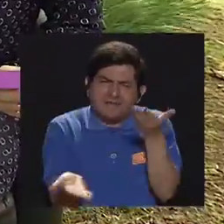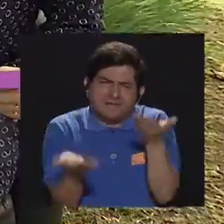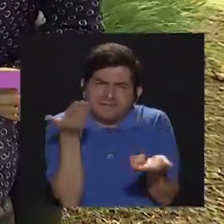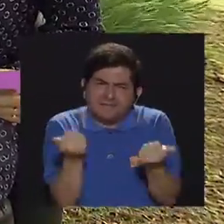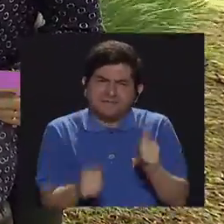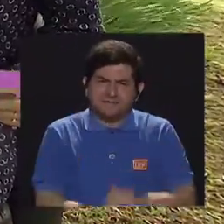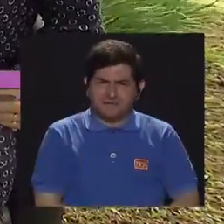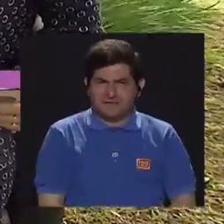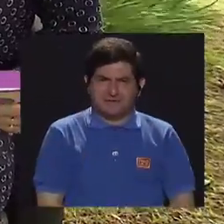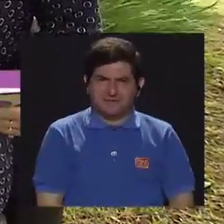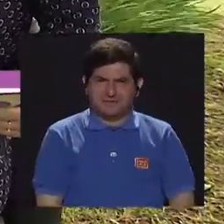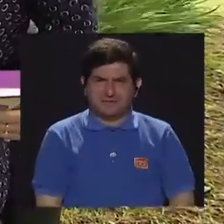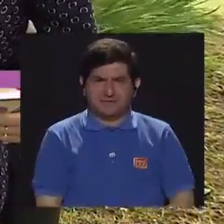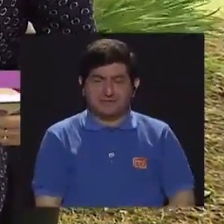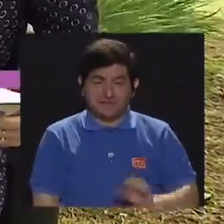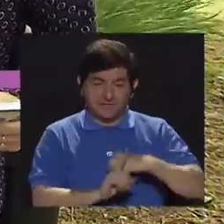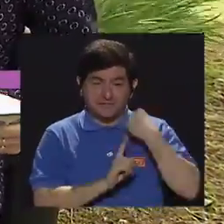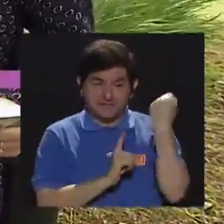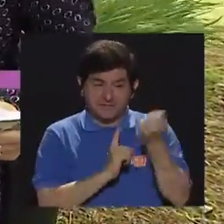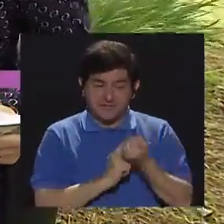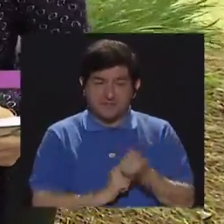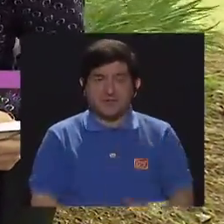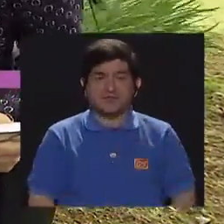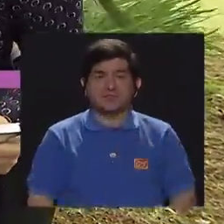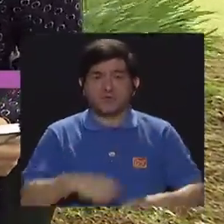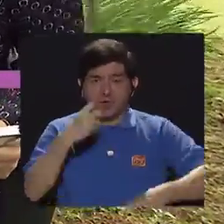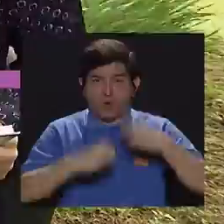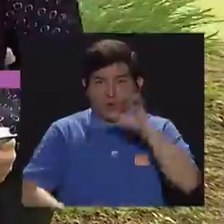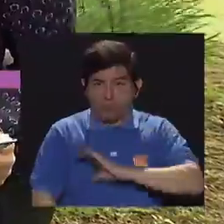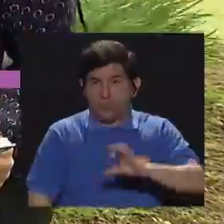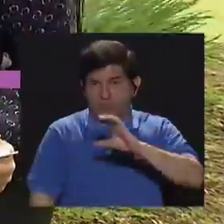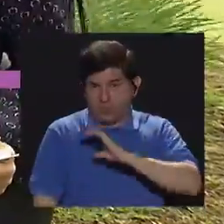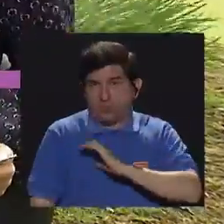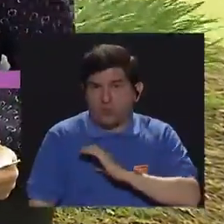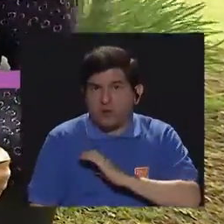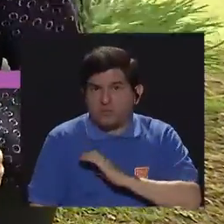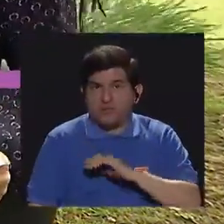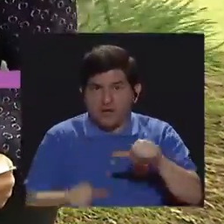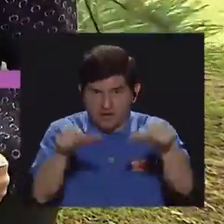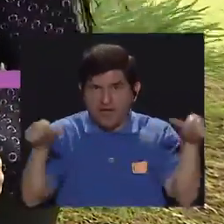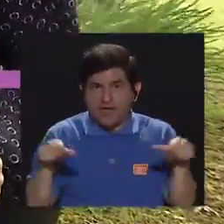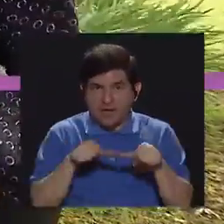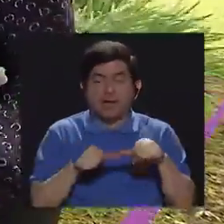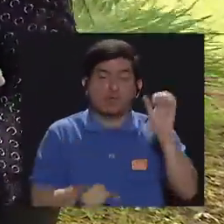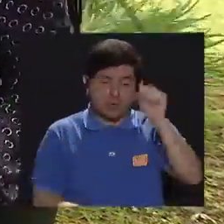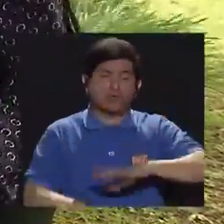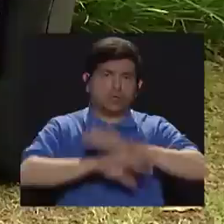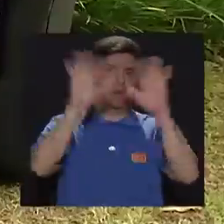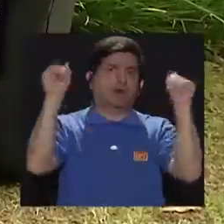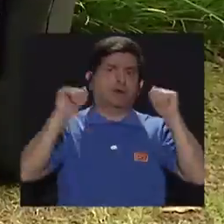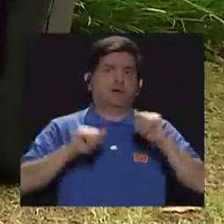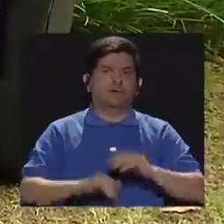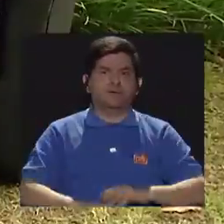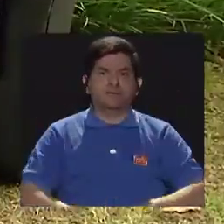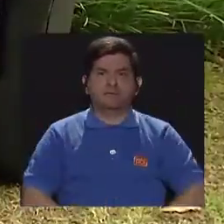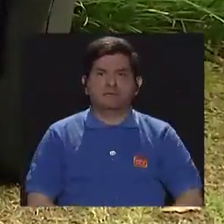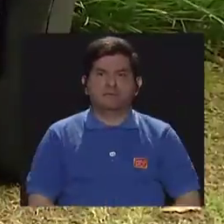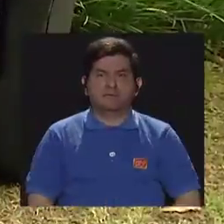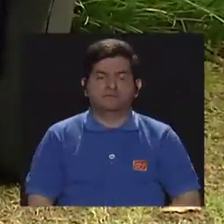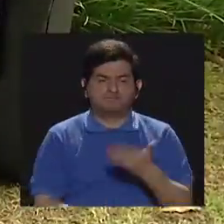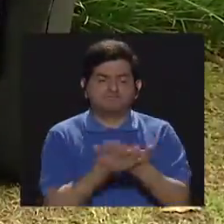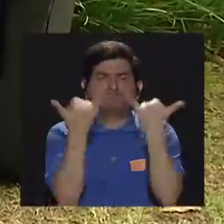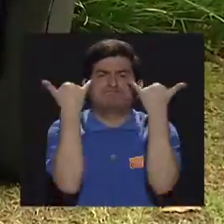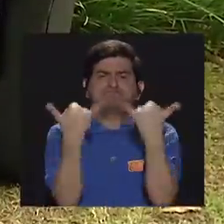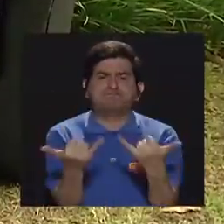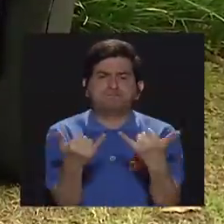o podría ser un factor que cause problemas de conducta en el aula, ¿o no? Sí, claro, por supuesto, porque se ha